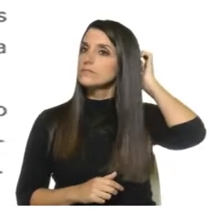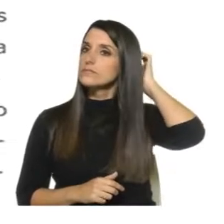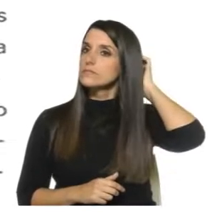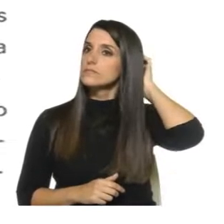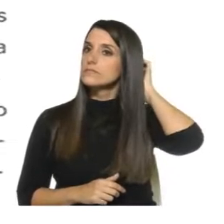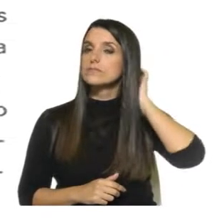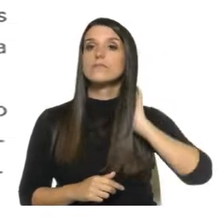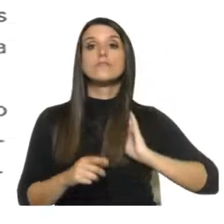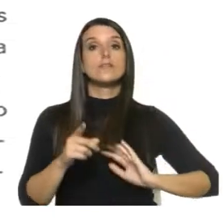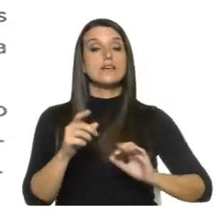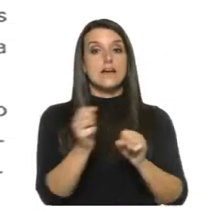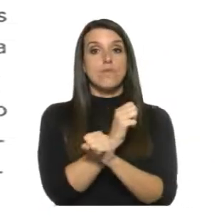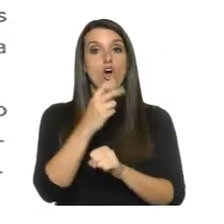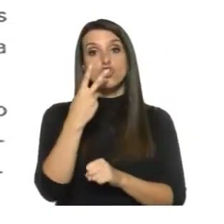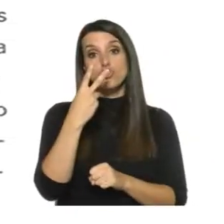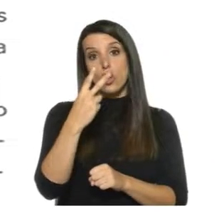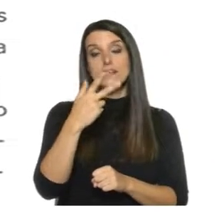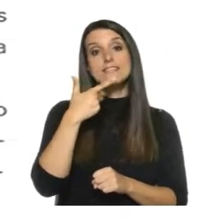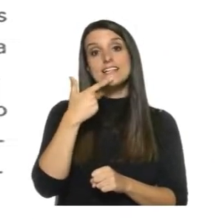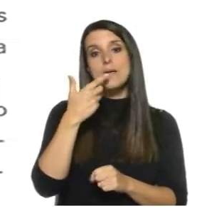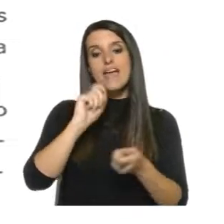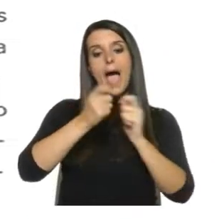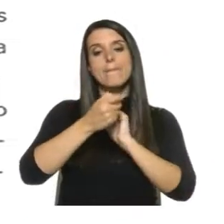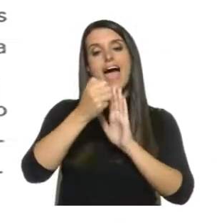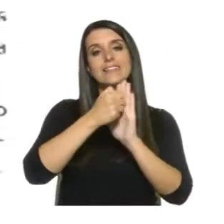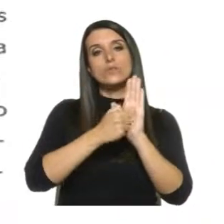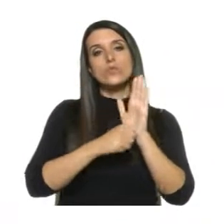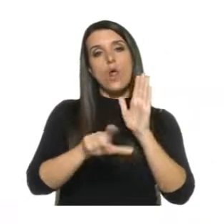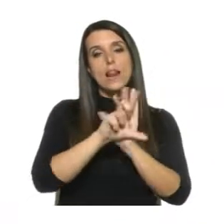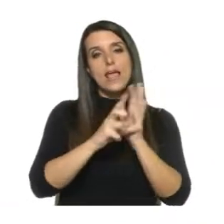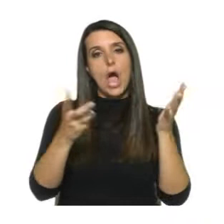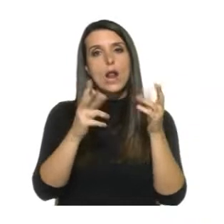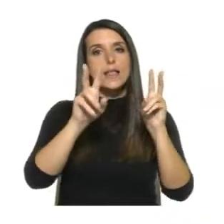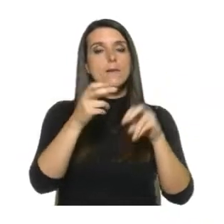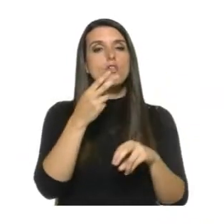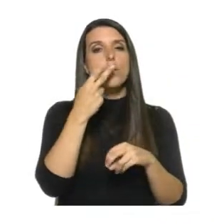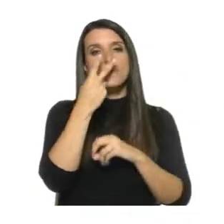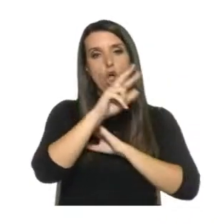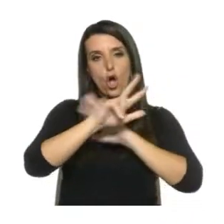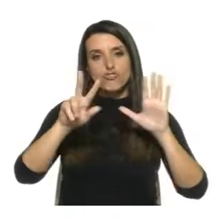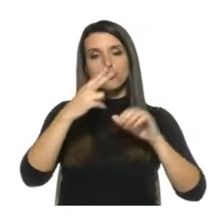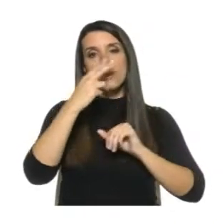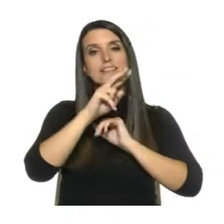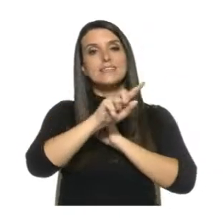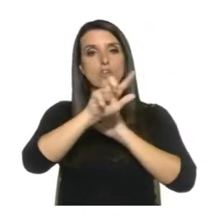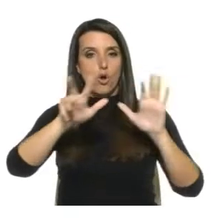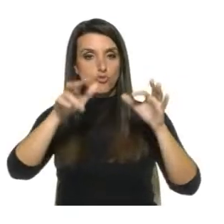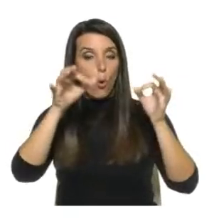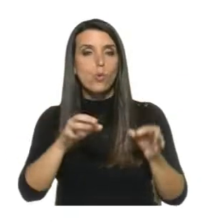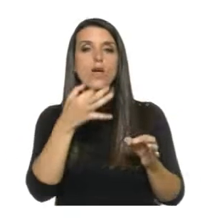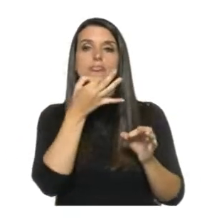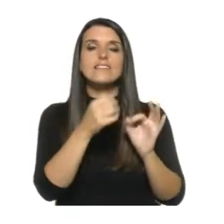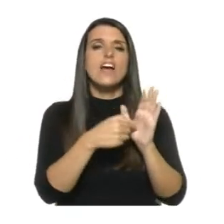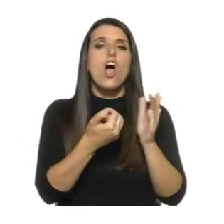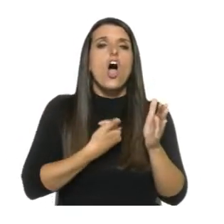Un decreto del 2 de septiembre modifica varios artículos de las leyes vigentes de 2008 y 2018 relativas al